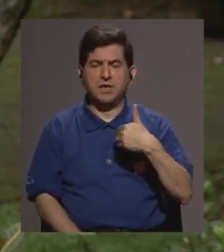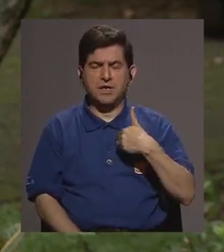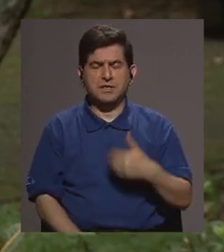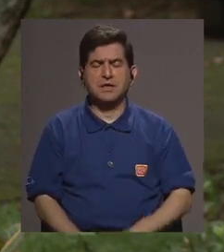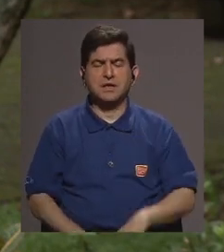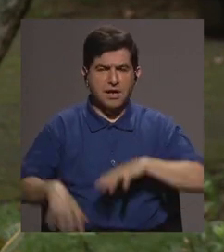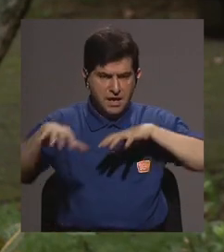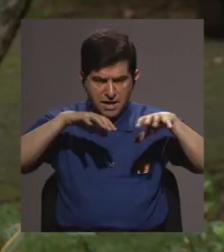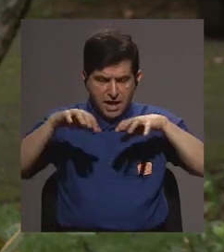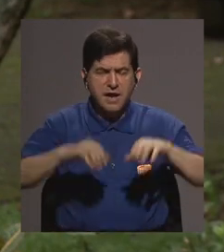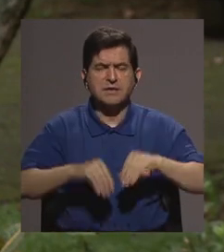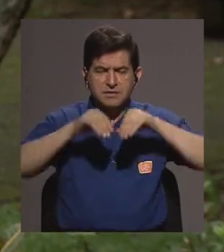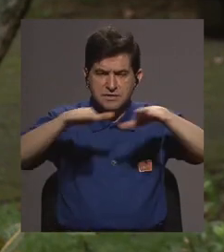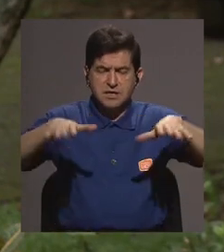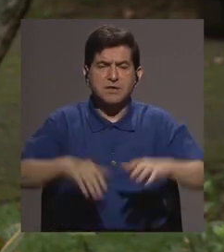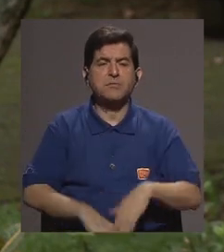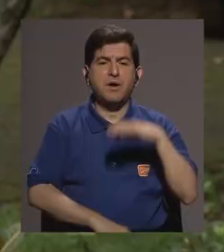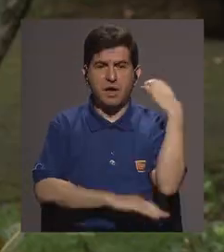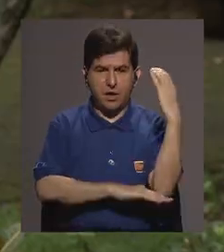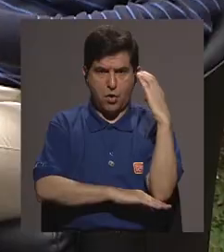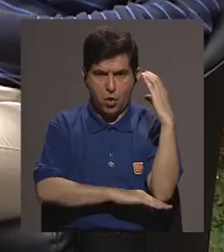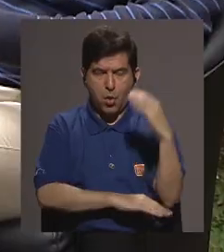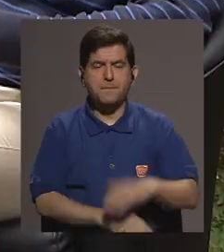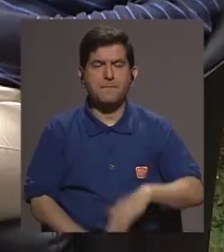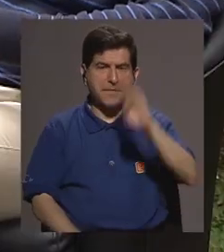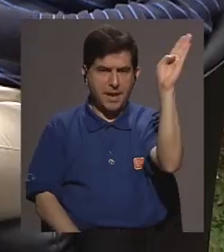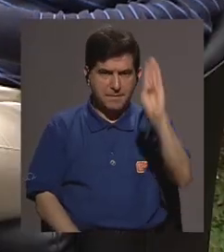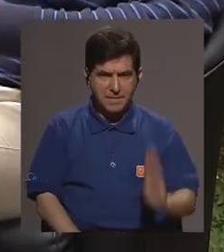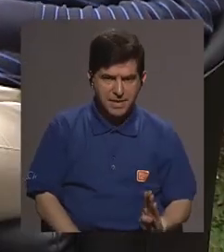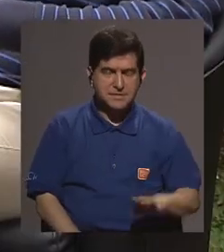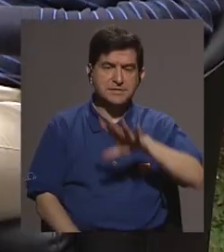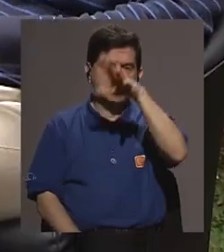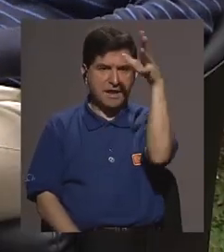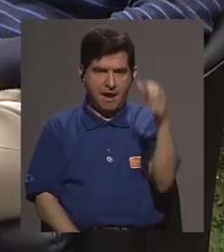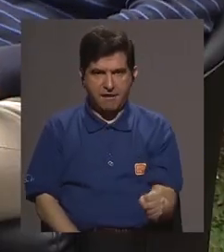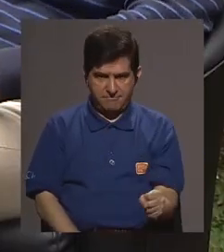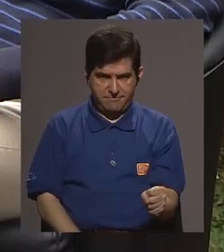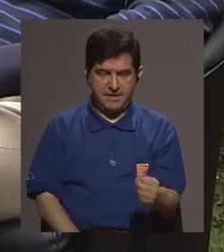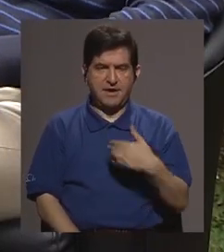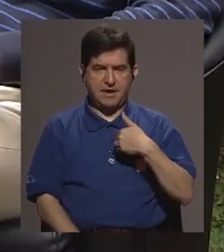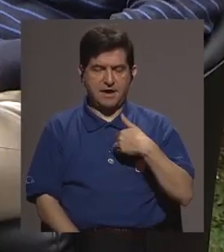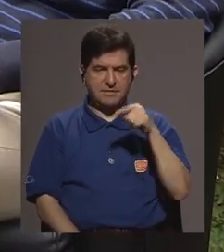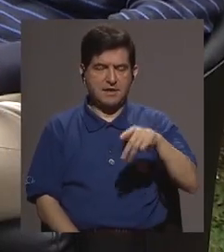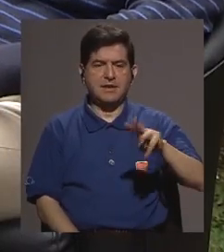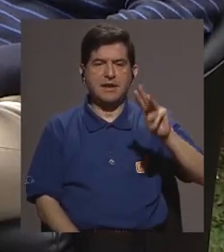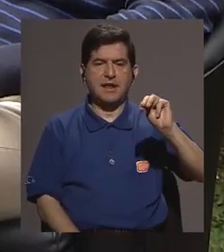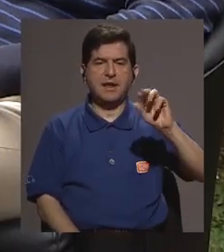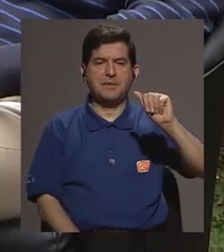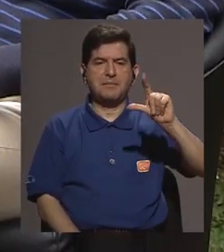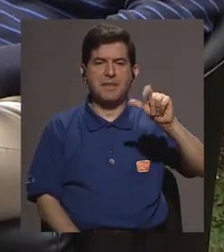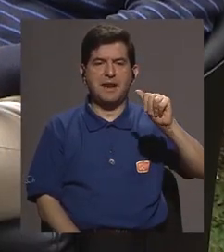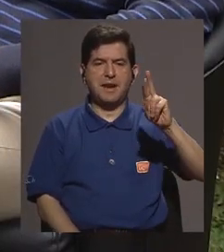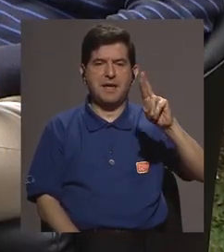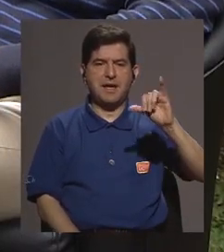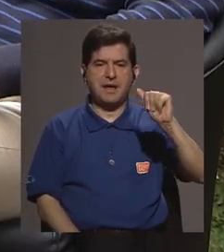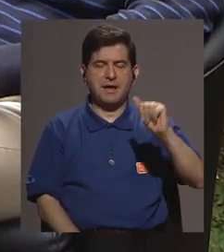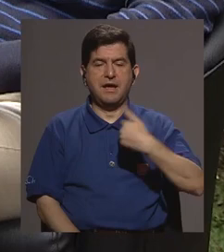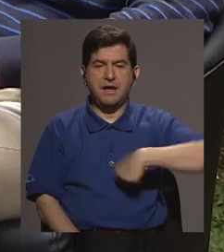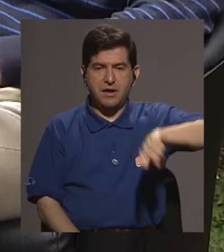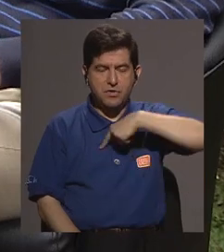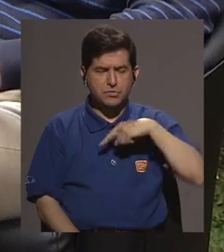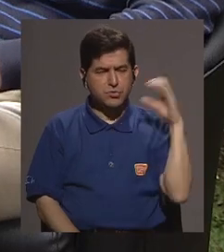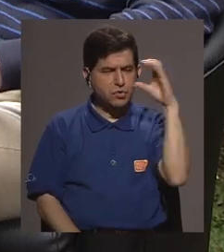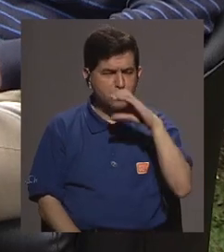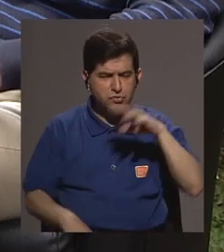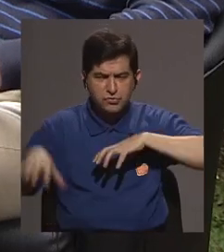transmisión activa en algunos lugares en Colombia en el mismo Brasil África tiene transmisión de malaria nosotros tenemos una